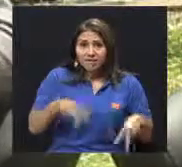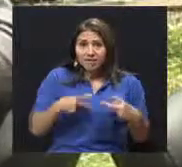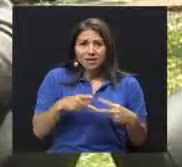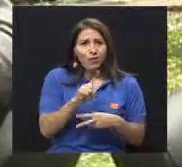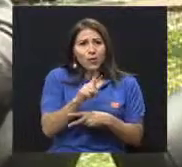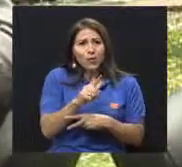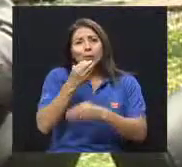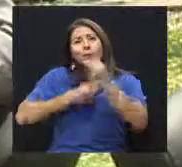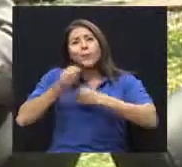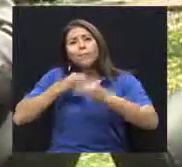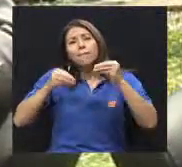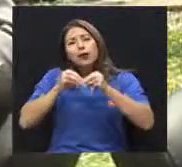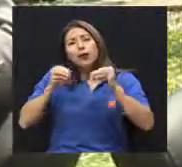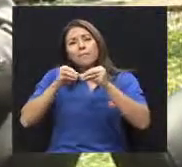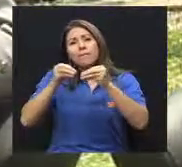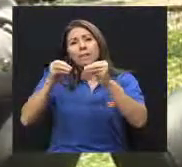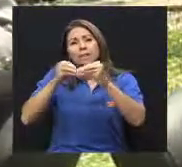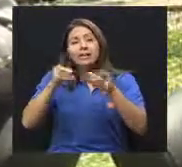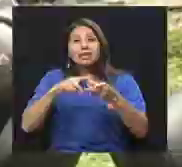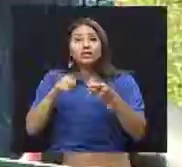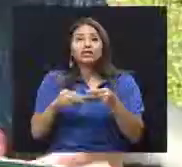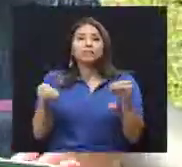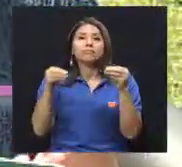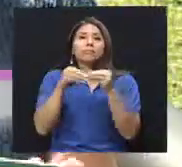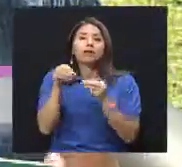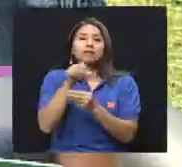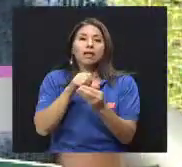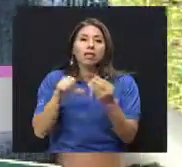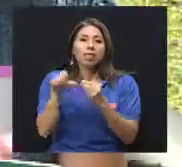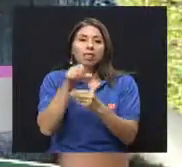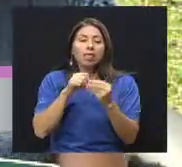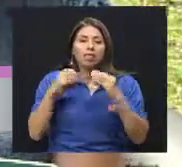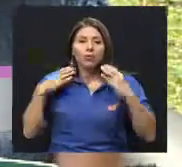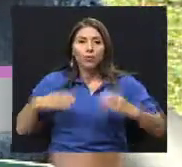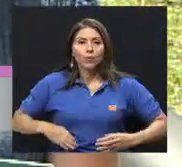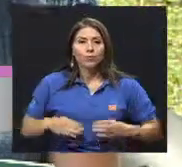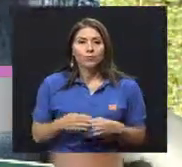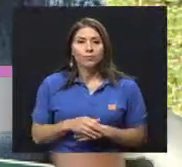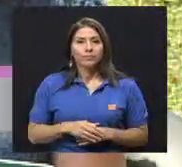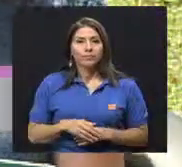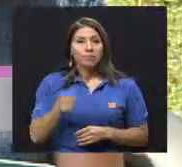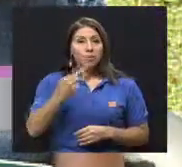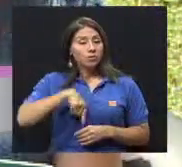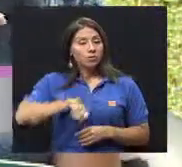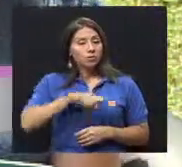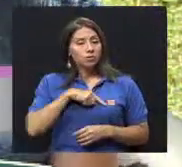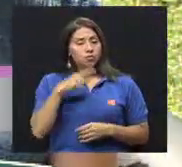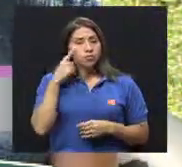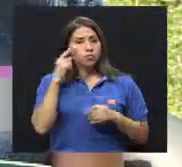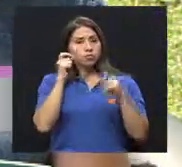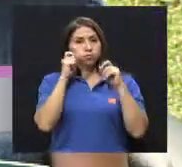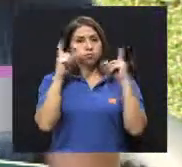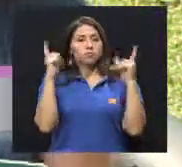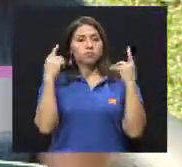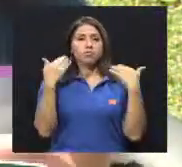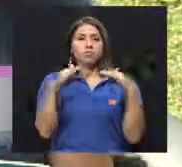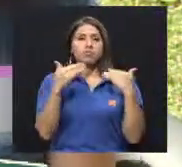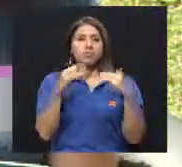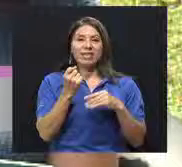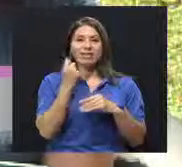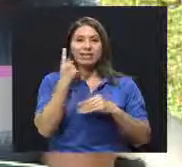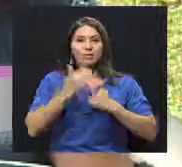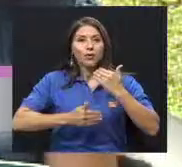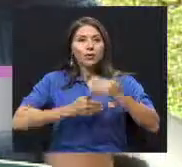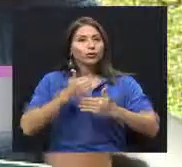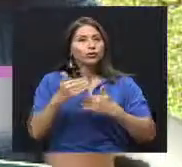depósitos de grasa. Y doctor, pero también nos, verdad, nos intriga mucho este proceso, sumamente maravilloso entenderlo, pero ¿por qué se